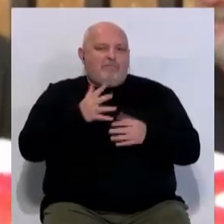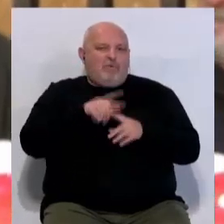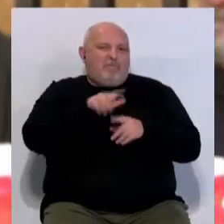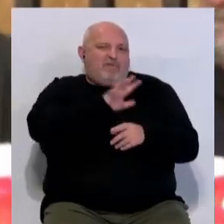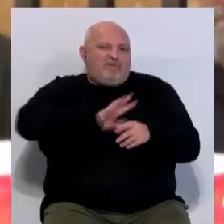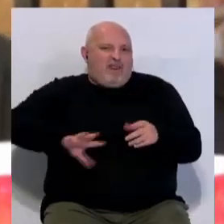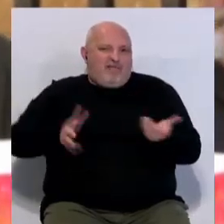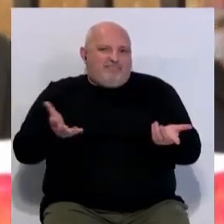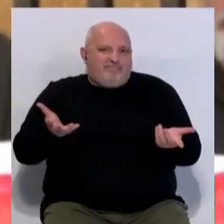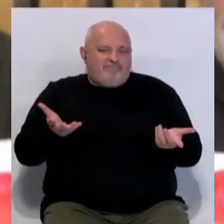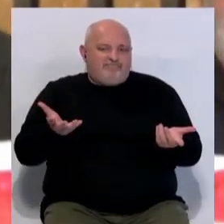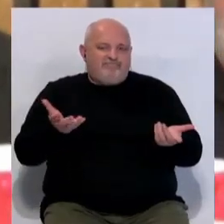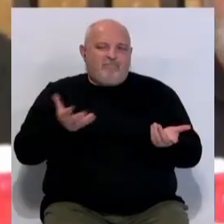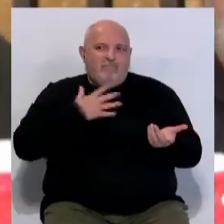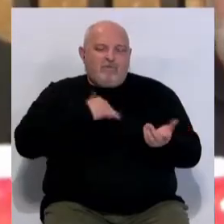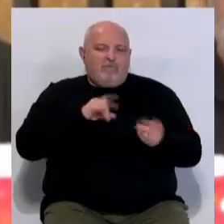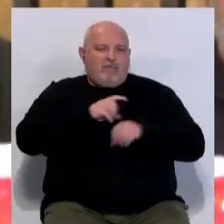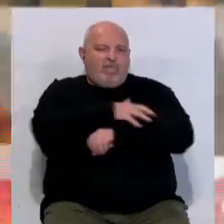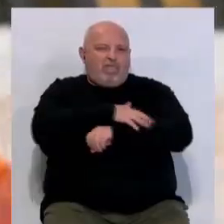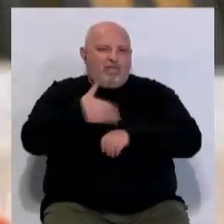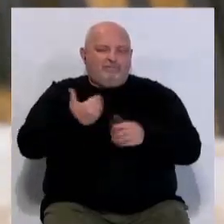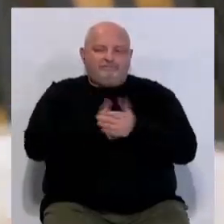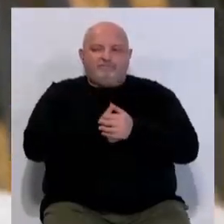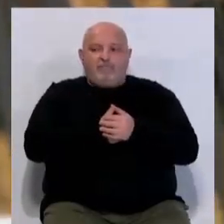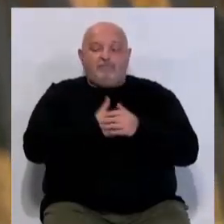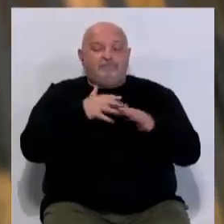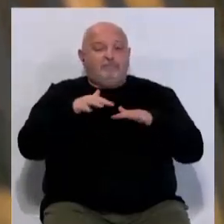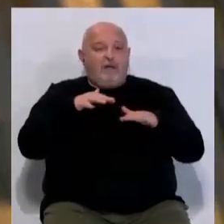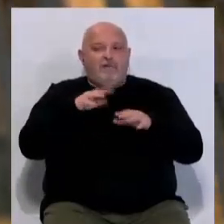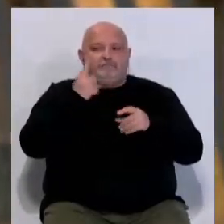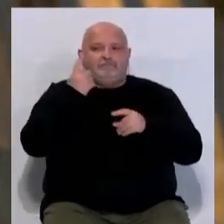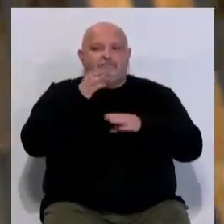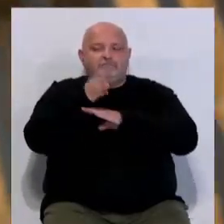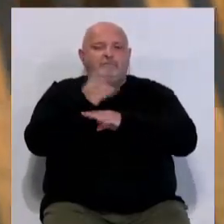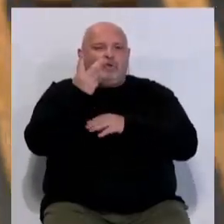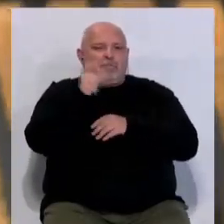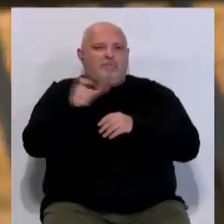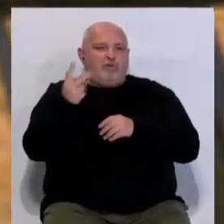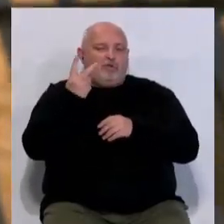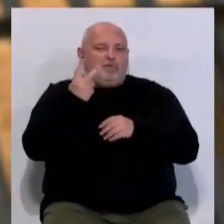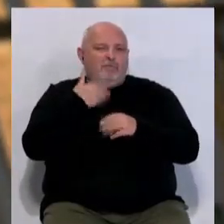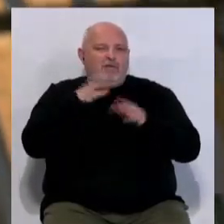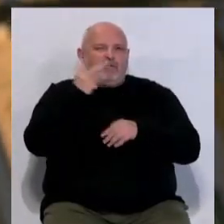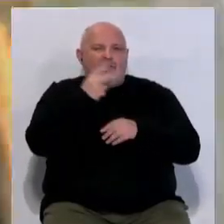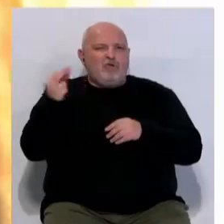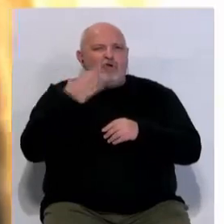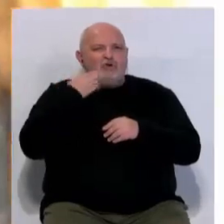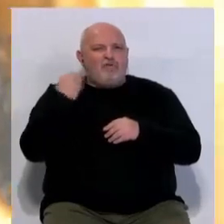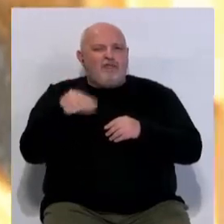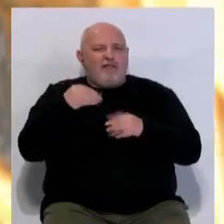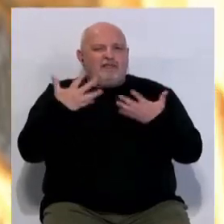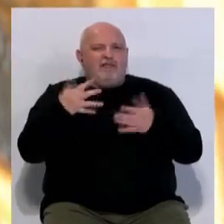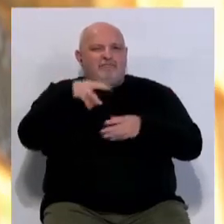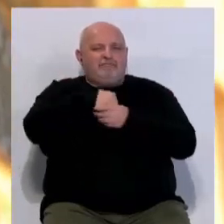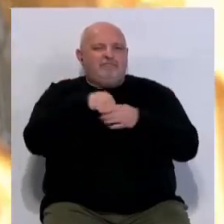provisional, humanitaria se llama, y muy precaria además. En dicha movilización solo han acudido dos de los más de 200 jóvenes que se encuentran